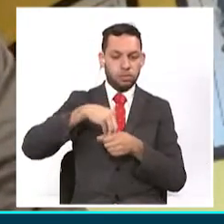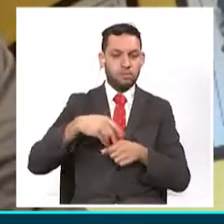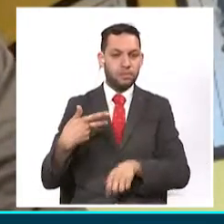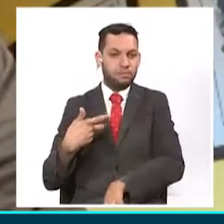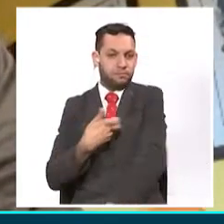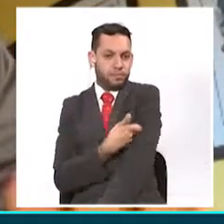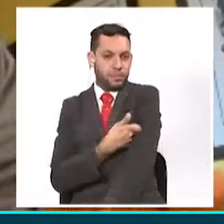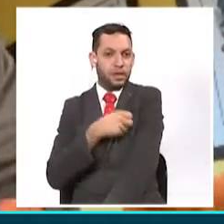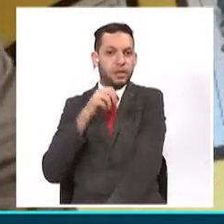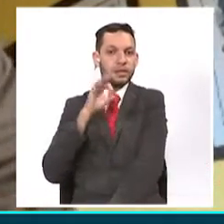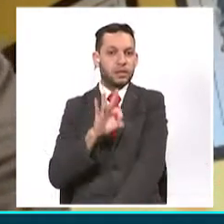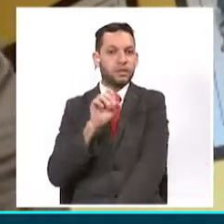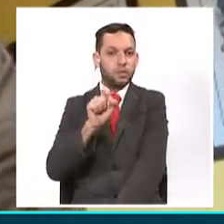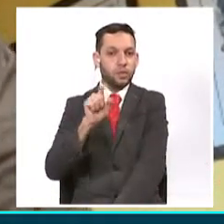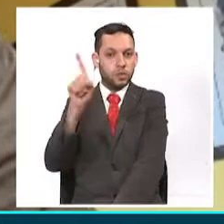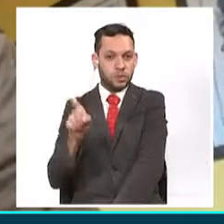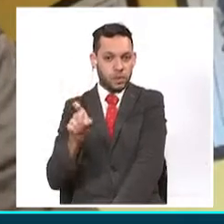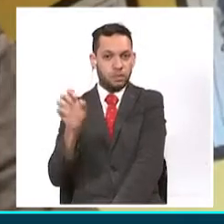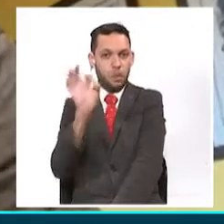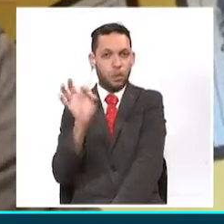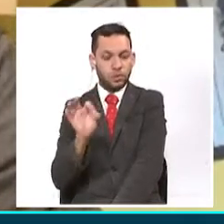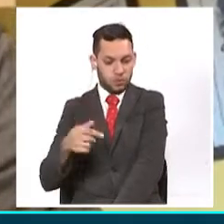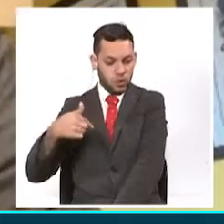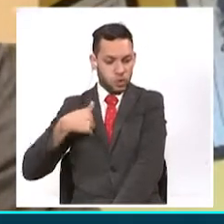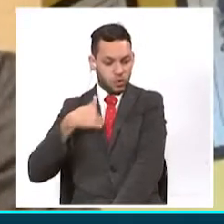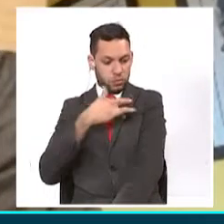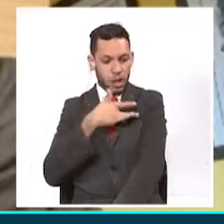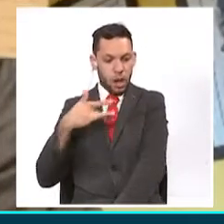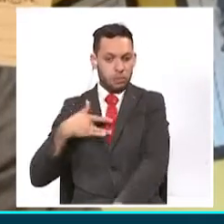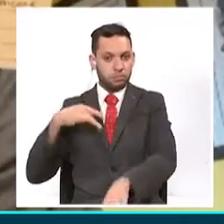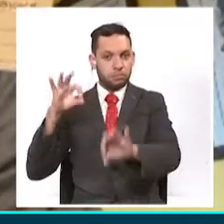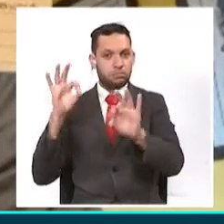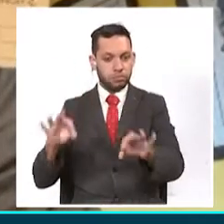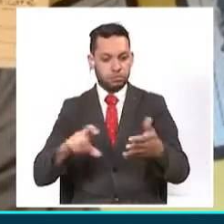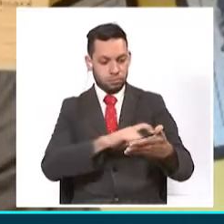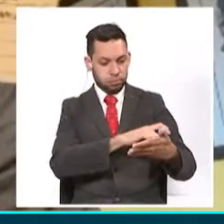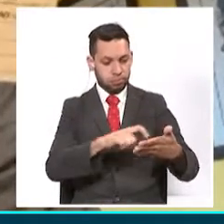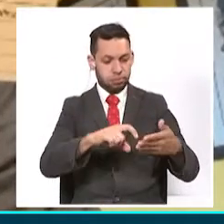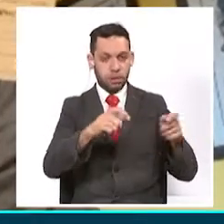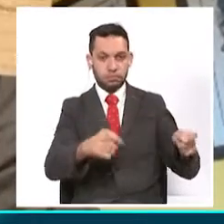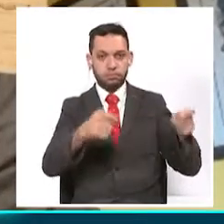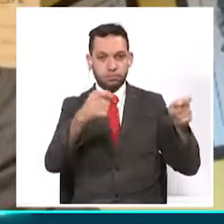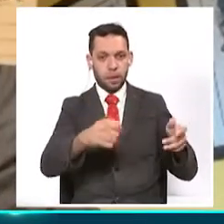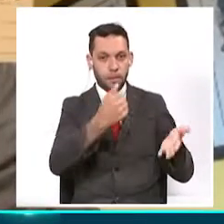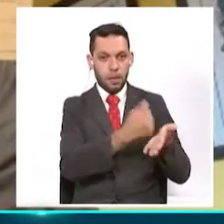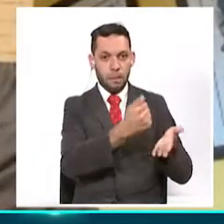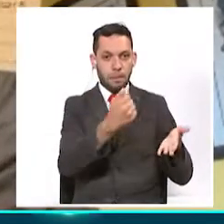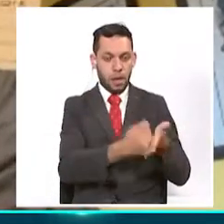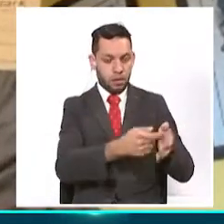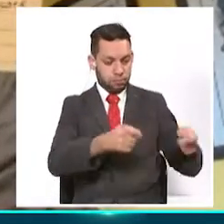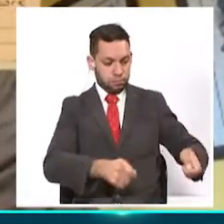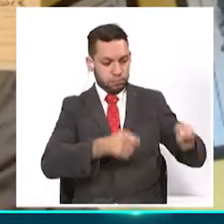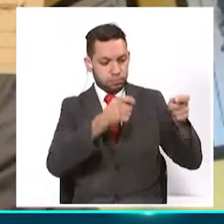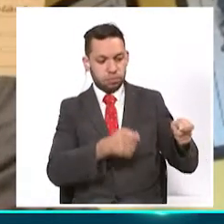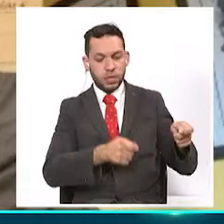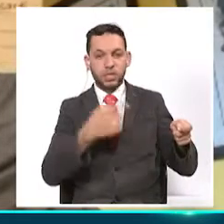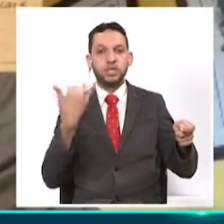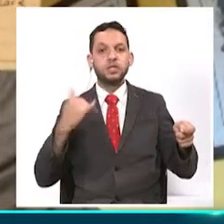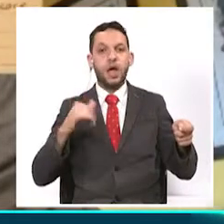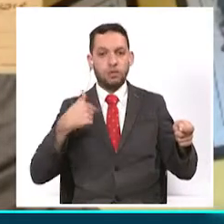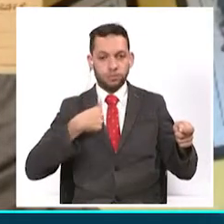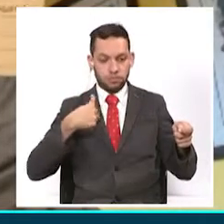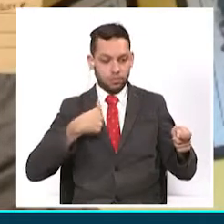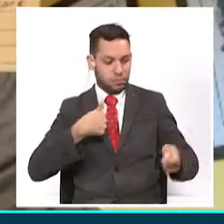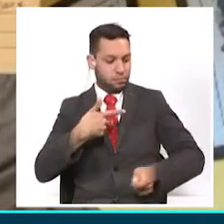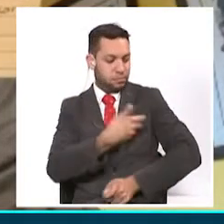.6%. Y me encuentro maravilla aquí por todo mi carnet que me acredita que debo tener permanentemente conmigo y